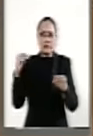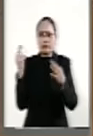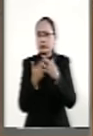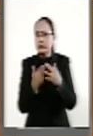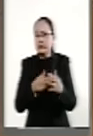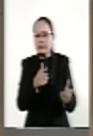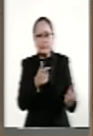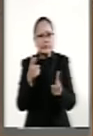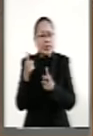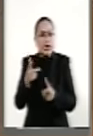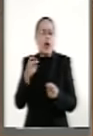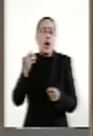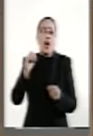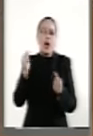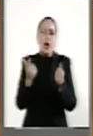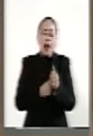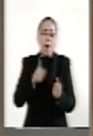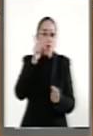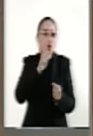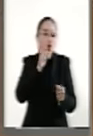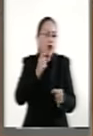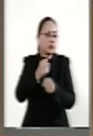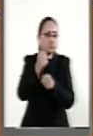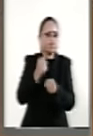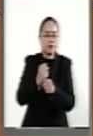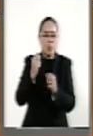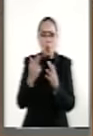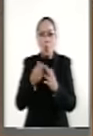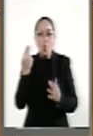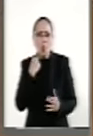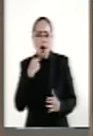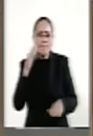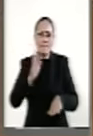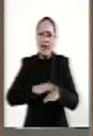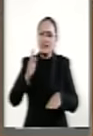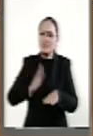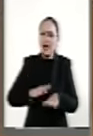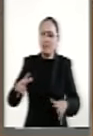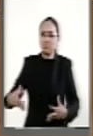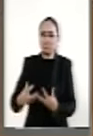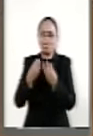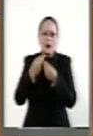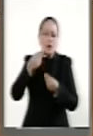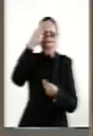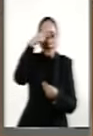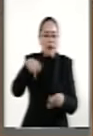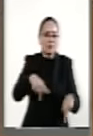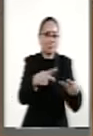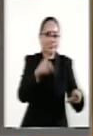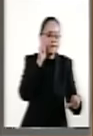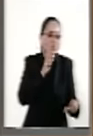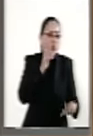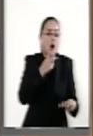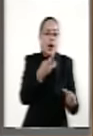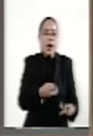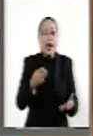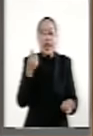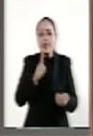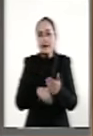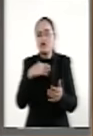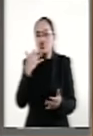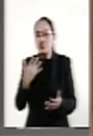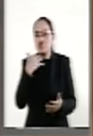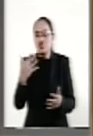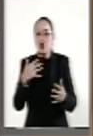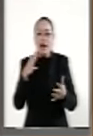extrajudiciales, de feminicidios, del aumento de la trata, de las corrupciones en los penales, corrupción en